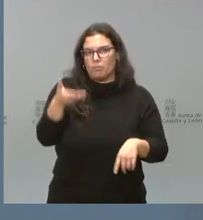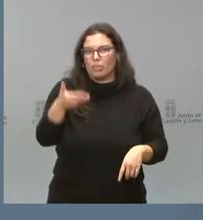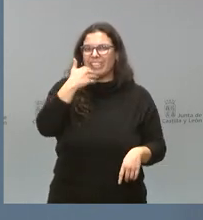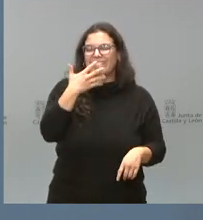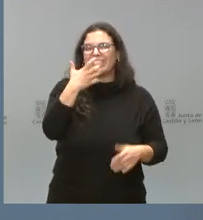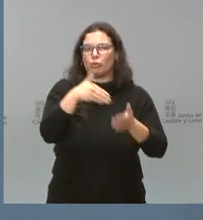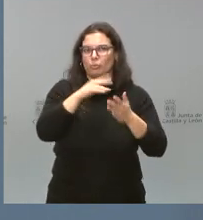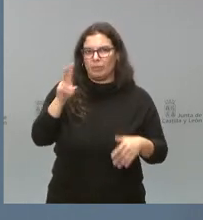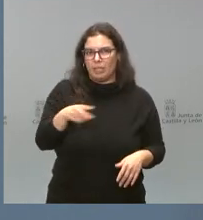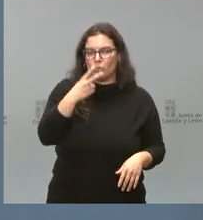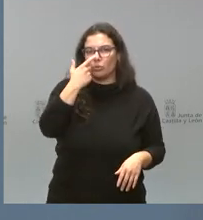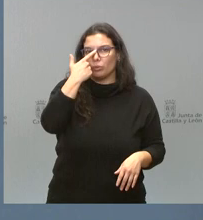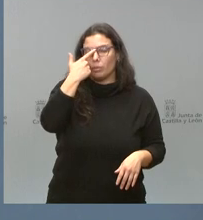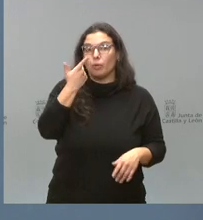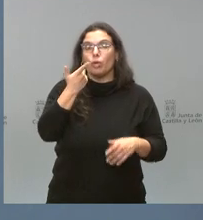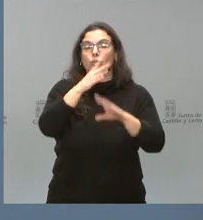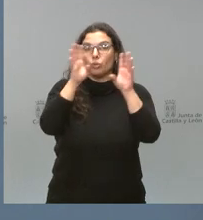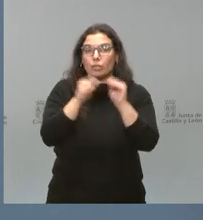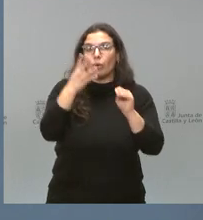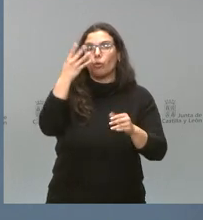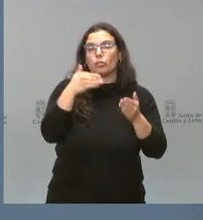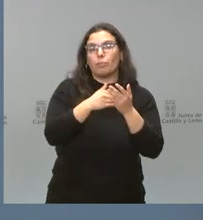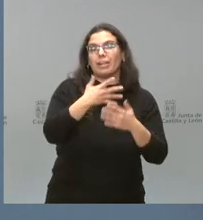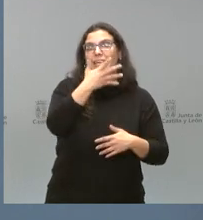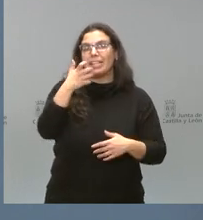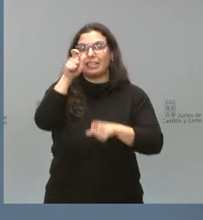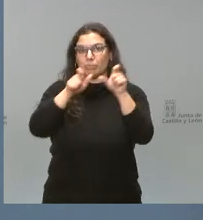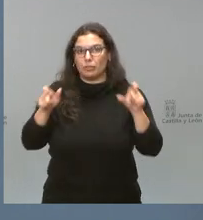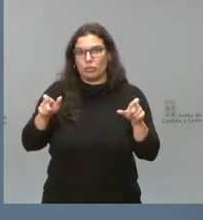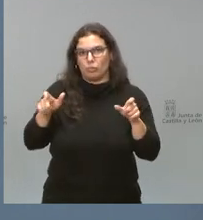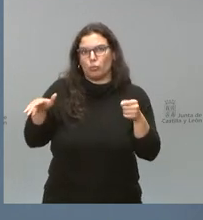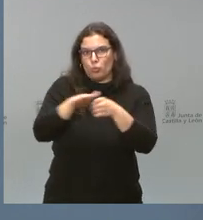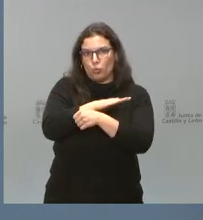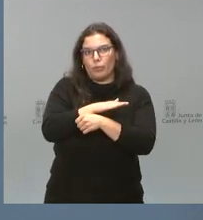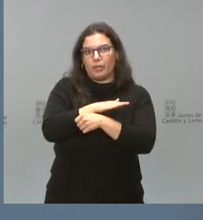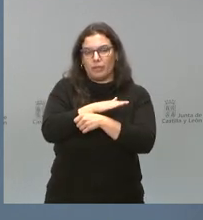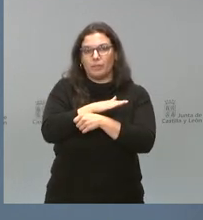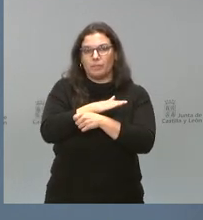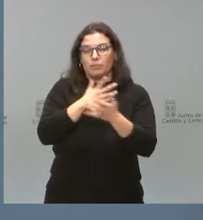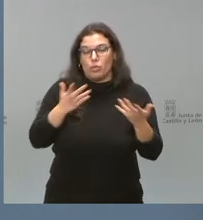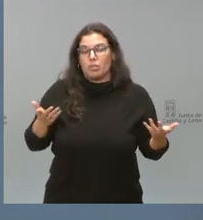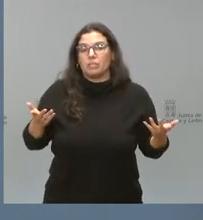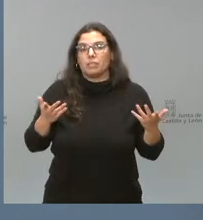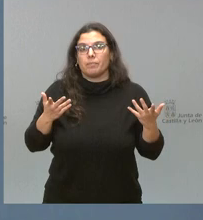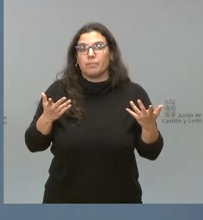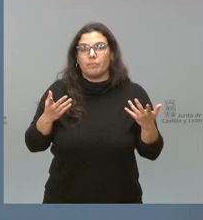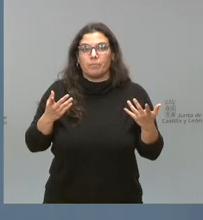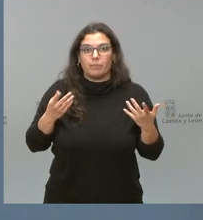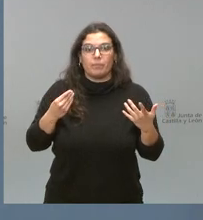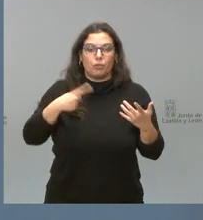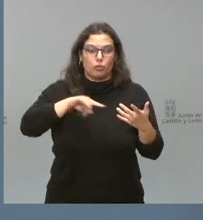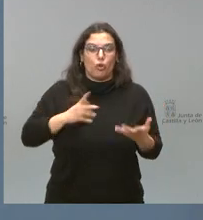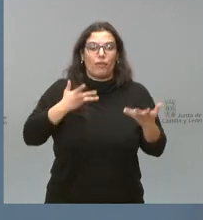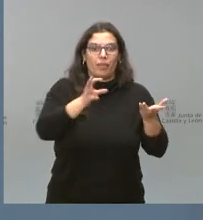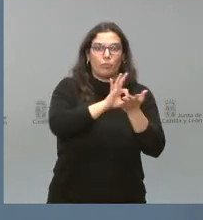medio millón de euros, pero beneficia un total de 4.500 personas, lógicamente, la medida en la que damos este servicio,